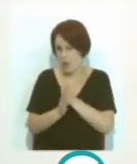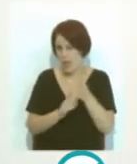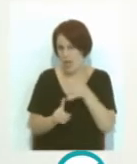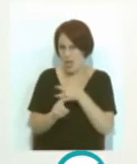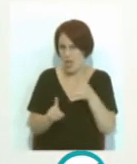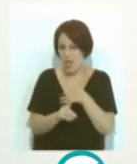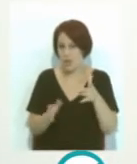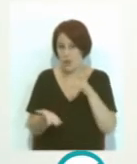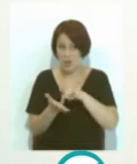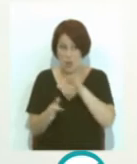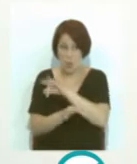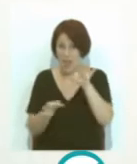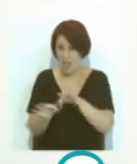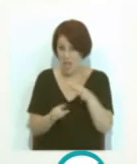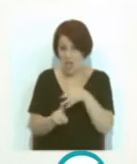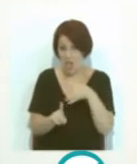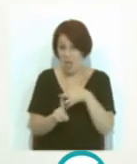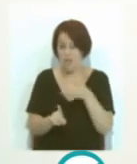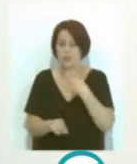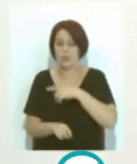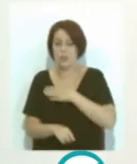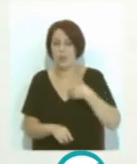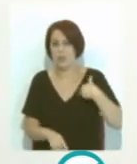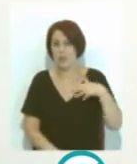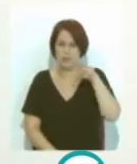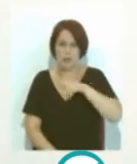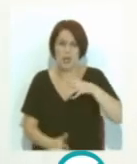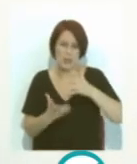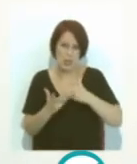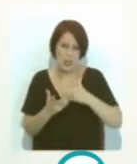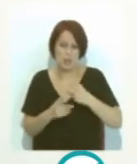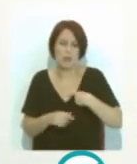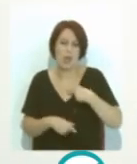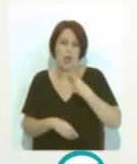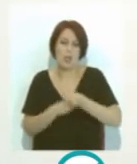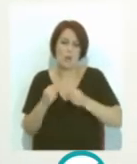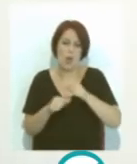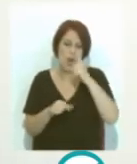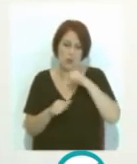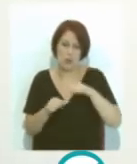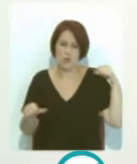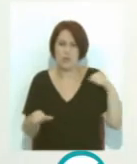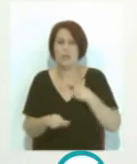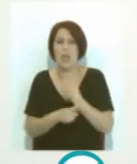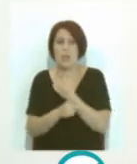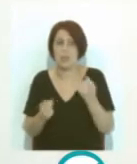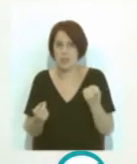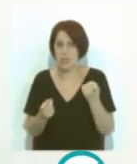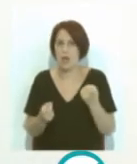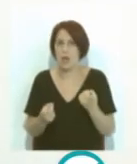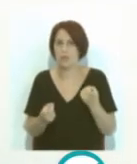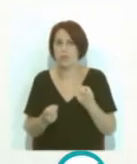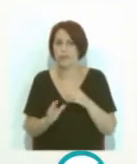guardia y queremos también volver a instar a la administración como venimos haciendo todos estos años en la necesidad de